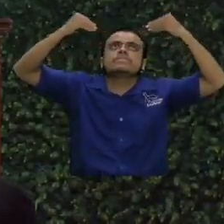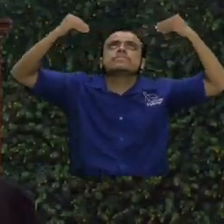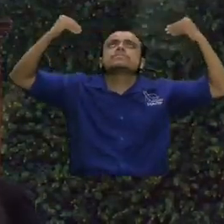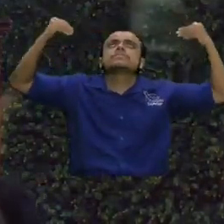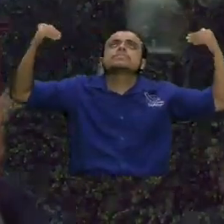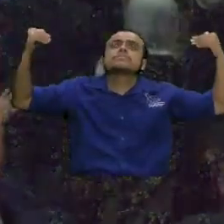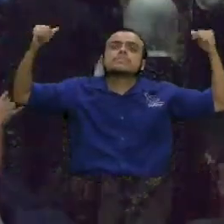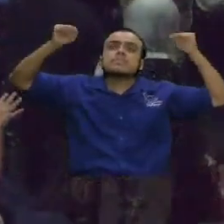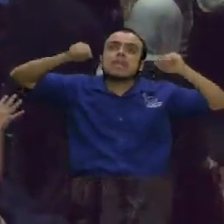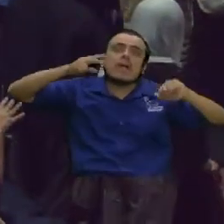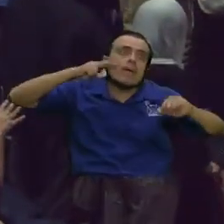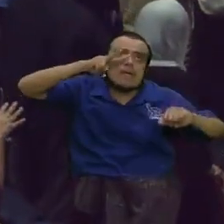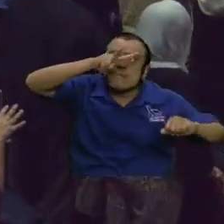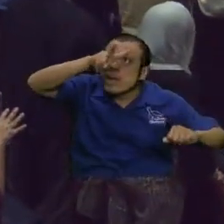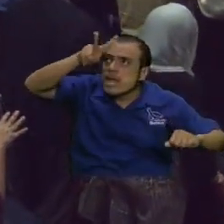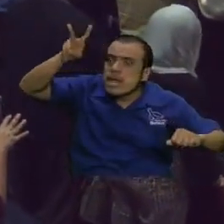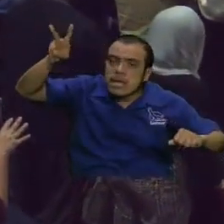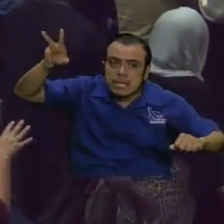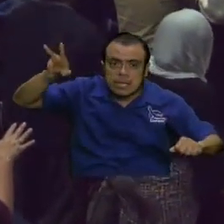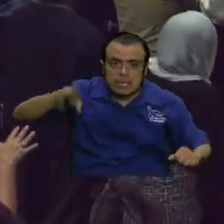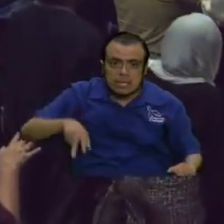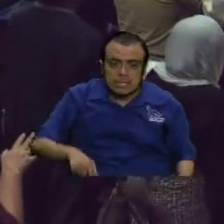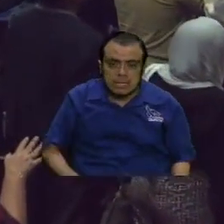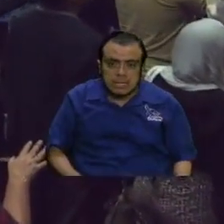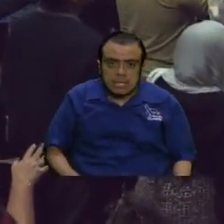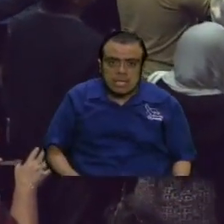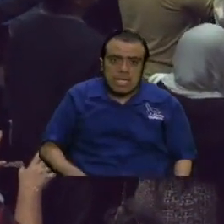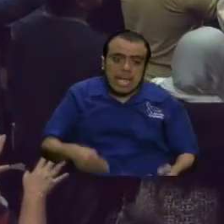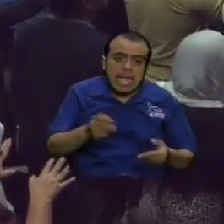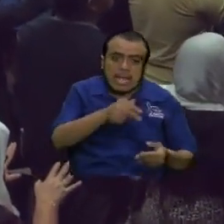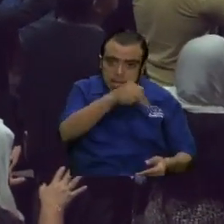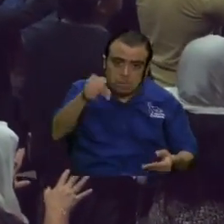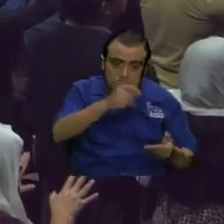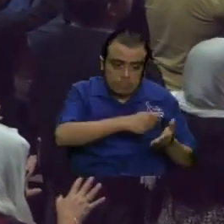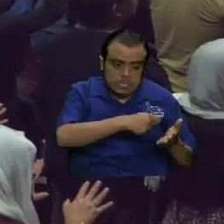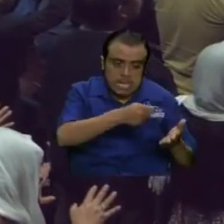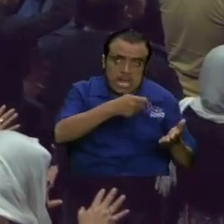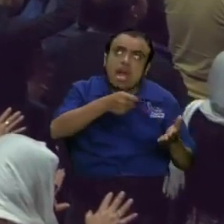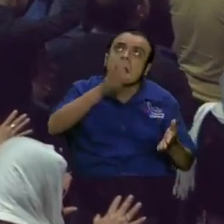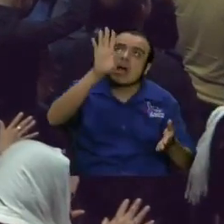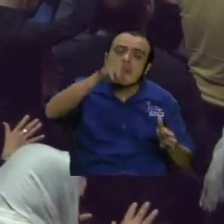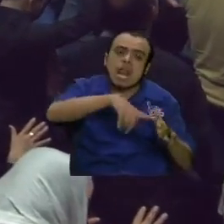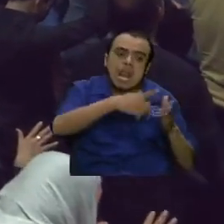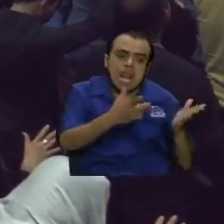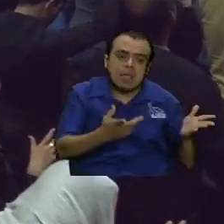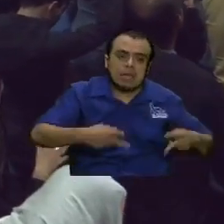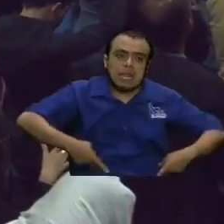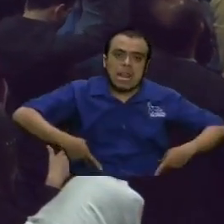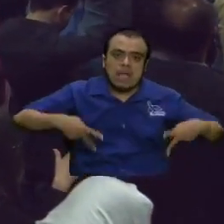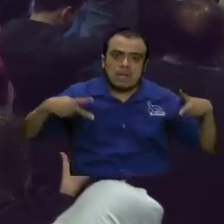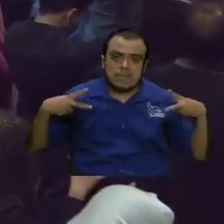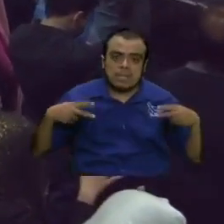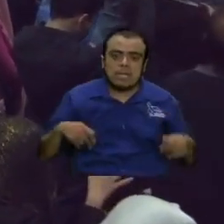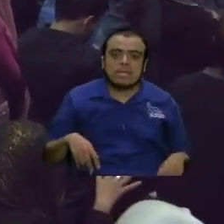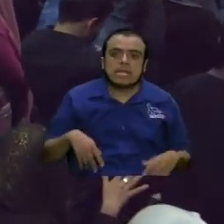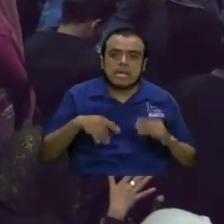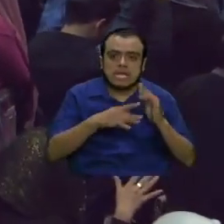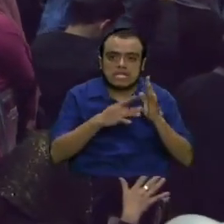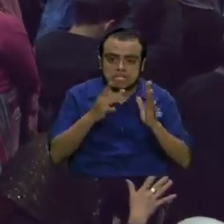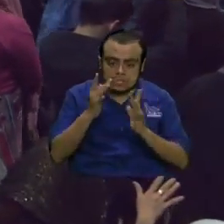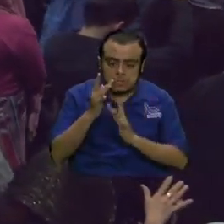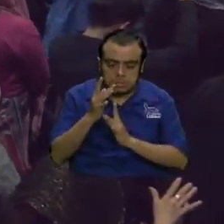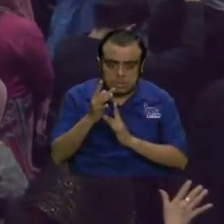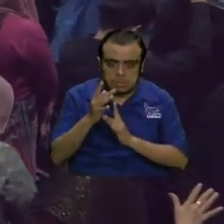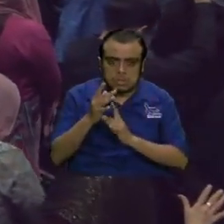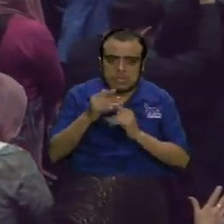puedan ver el reino invisible y que sus nombres sean anotados en el libro de la vida del cordero que